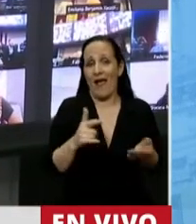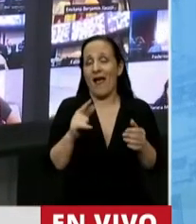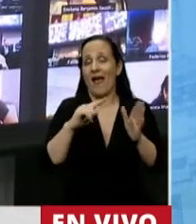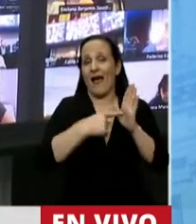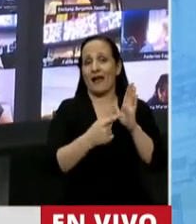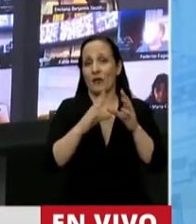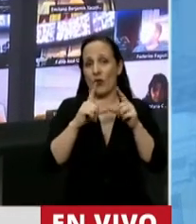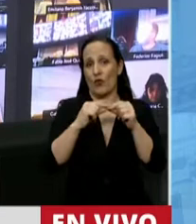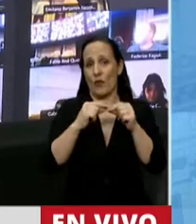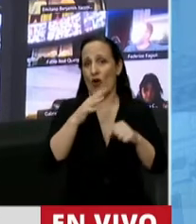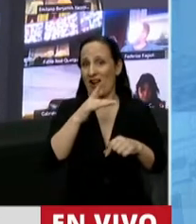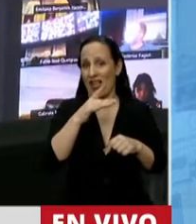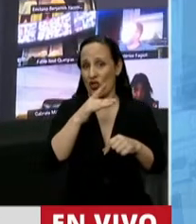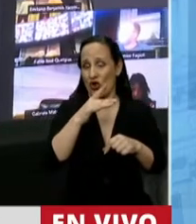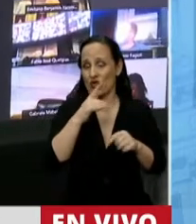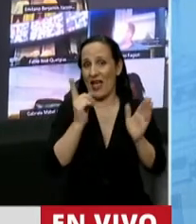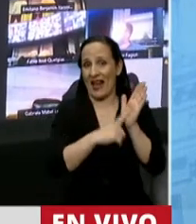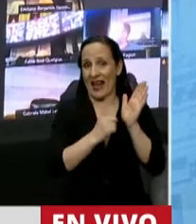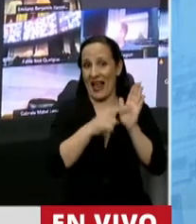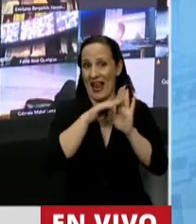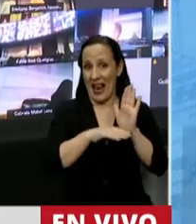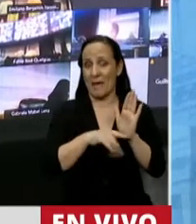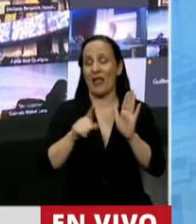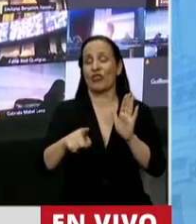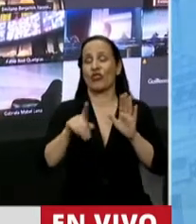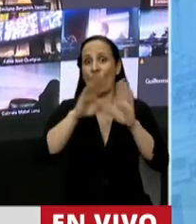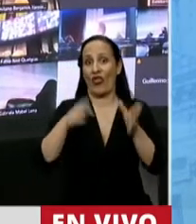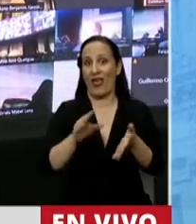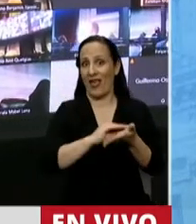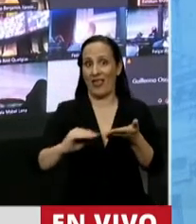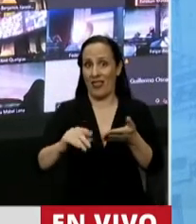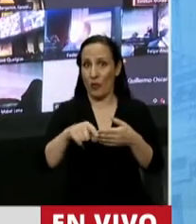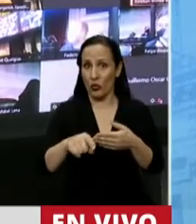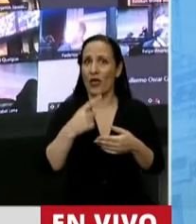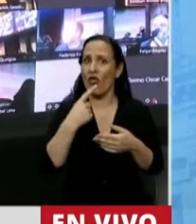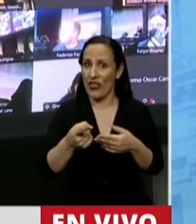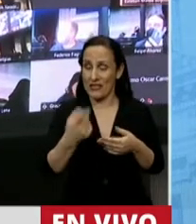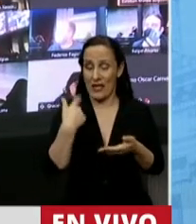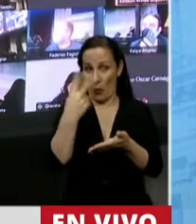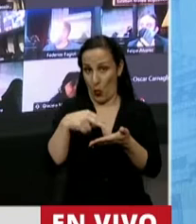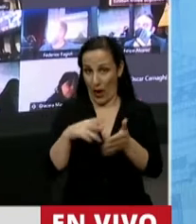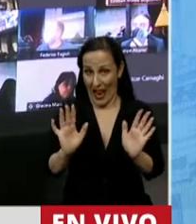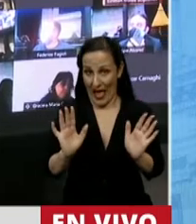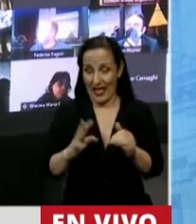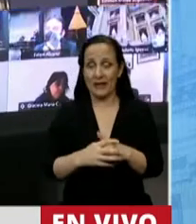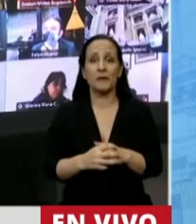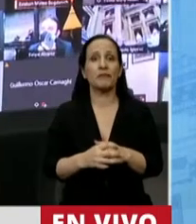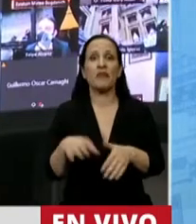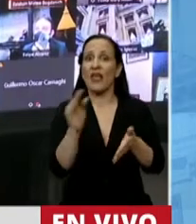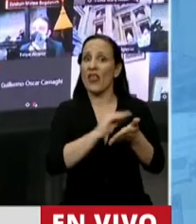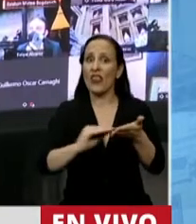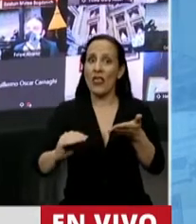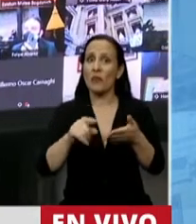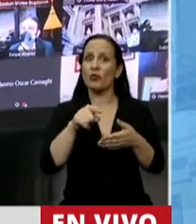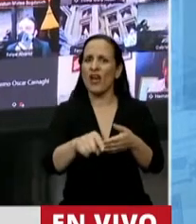artículo 14 del reglamento de la Cámara de Diputados dice taxativamente, permítame leer, Presidente, los diputados